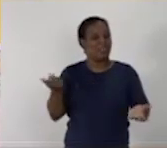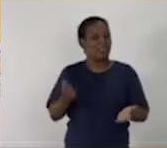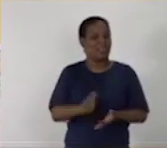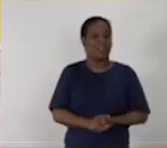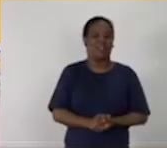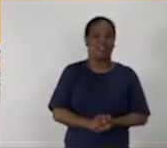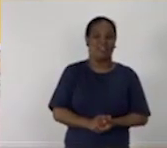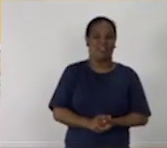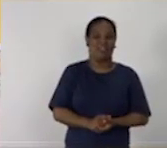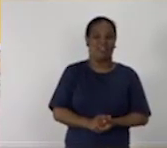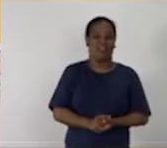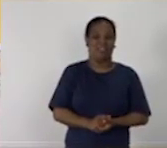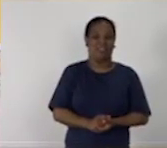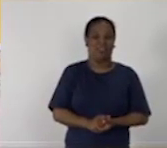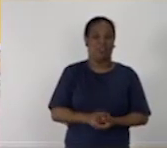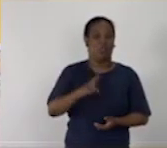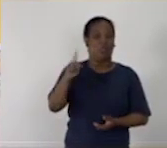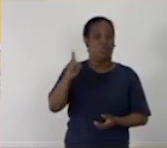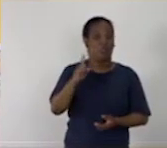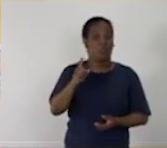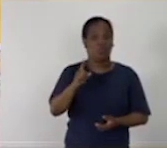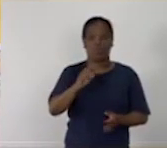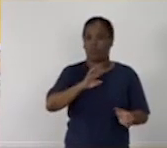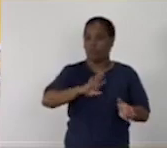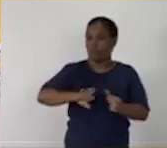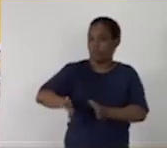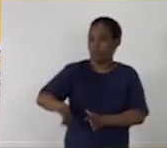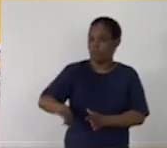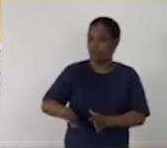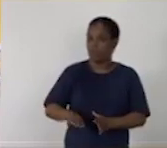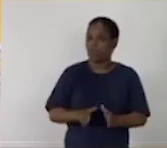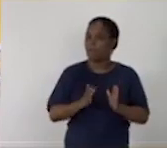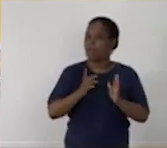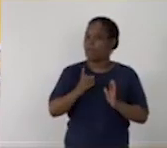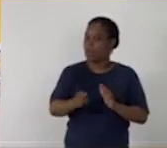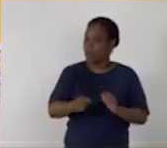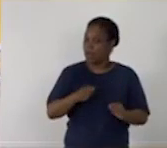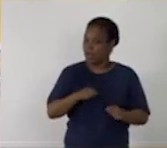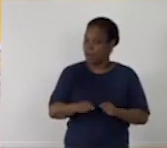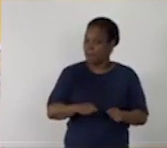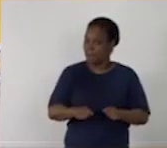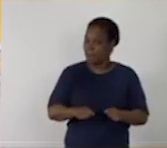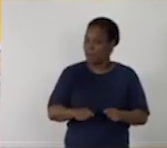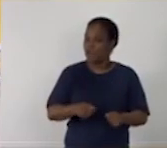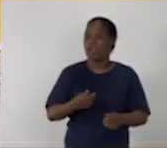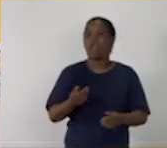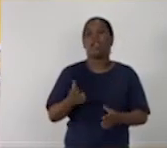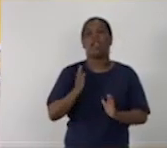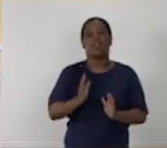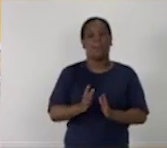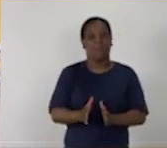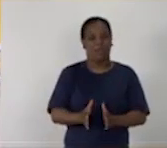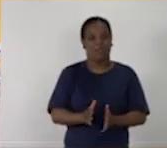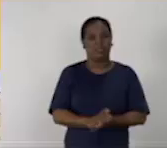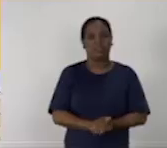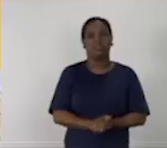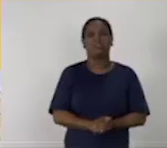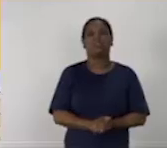habilidades. ¿Qué les aconsejo? Que no descuiden ninguno de los componentes de esta materia.